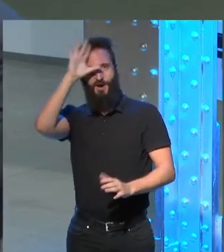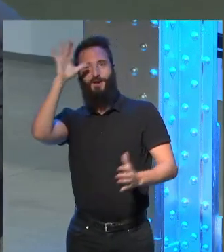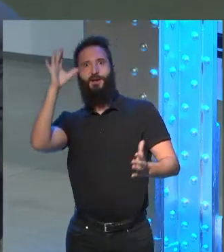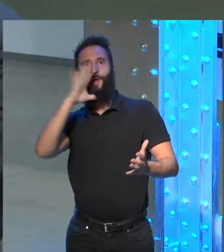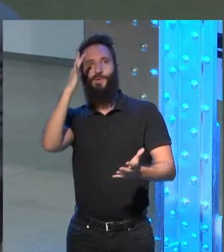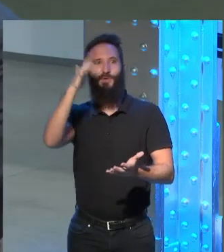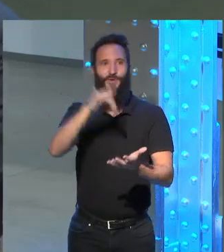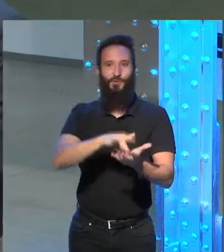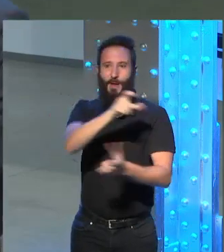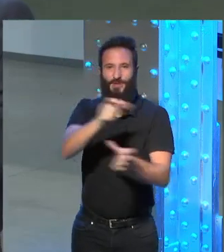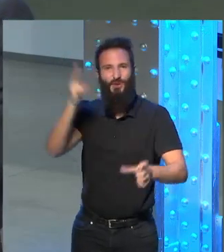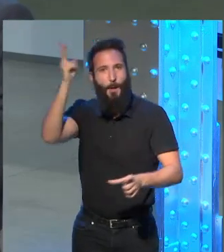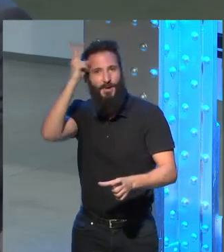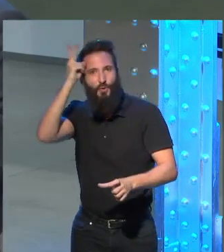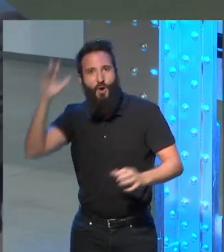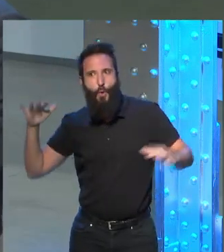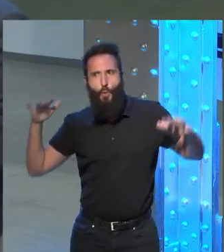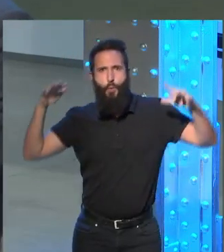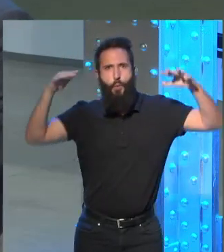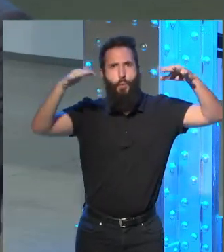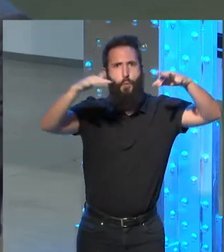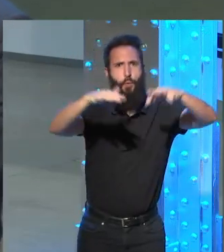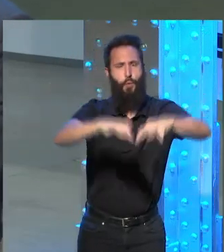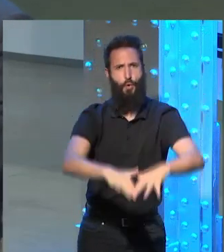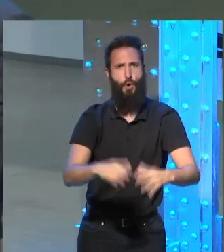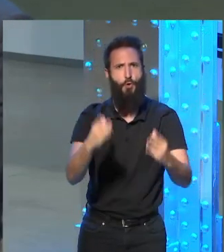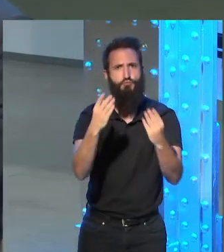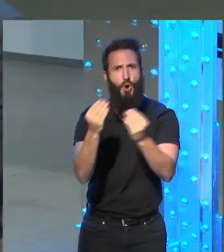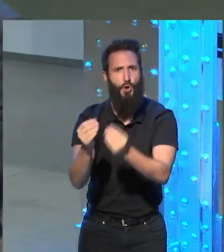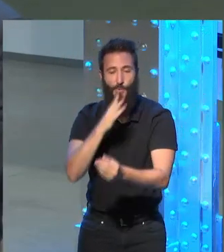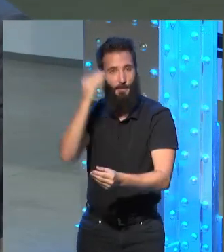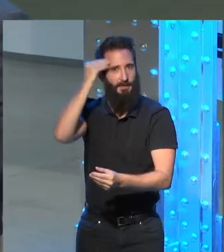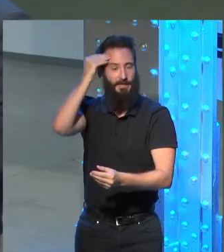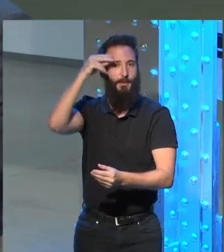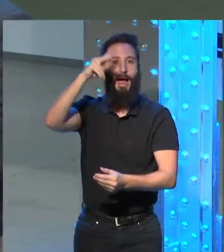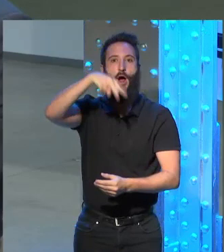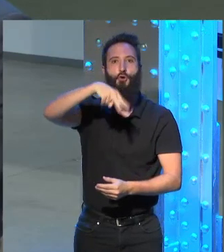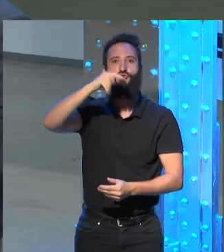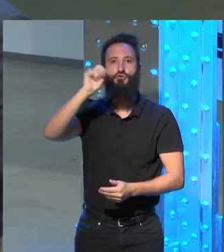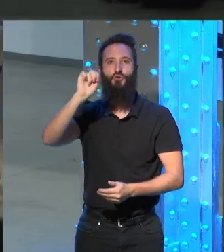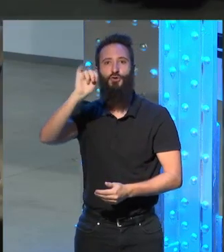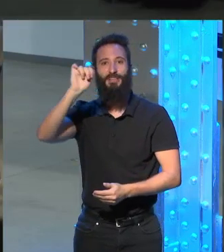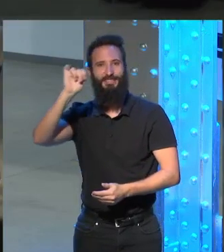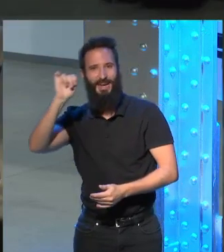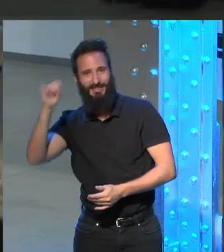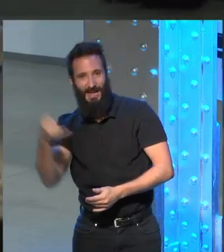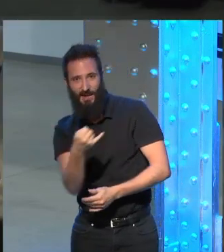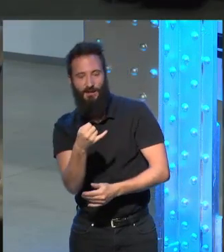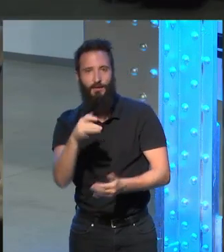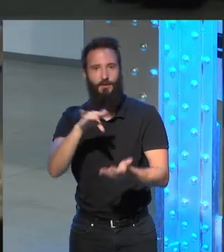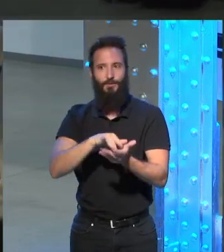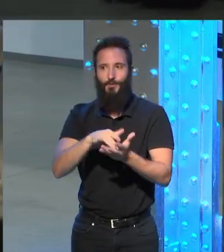miles de peruanos que yo no sabía que había tantos peruanos viviendo en New Jersey es que está muy cerca Princeton